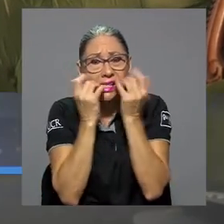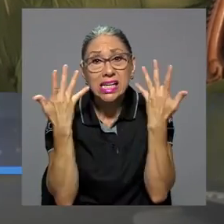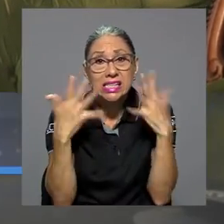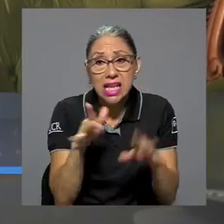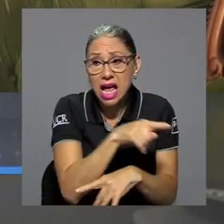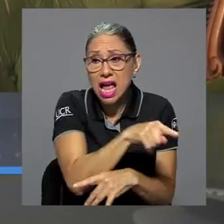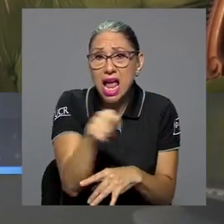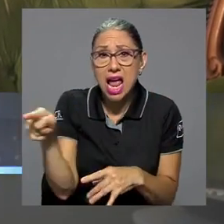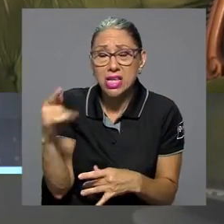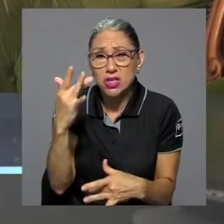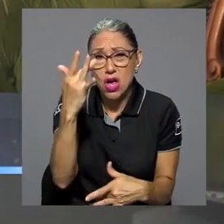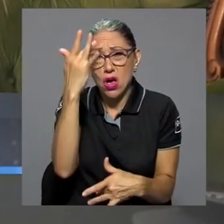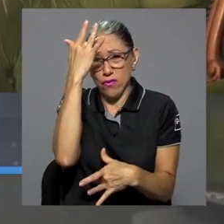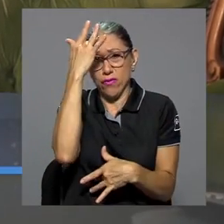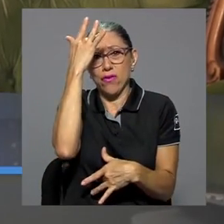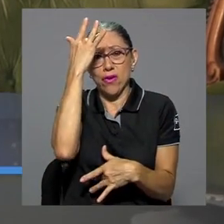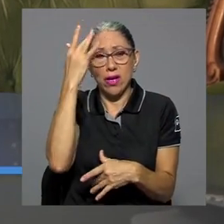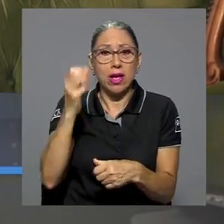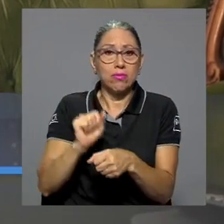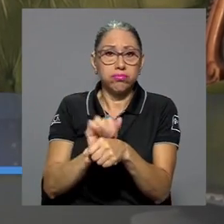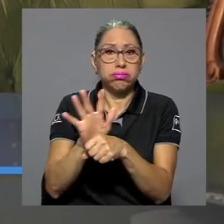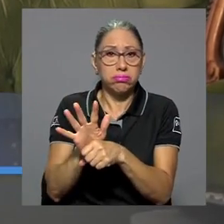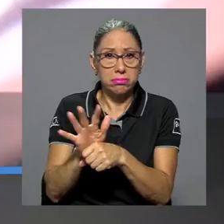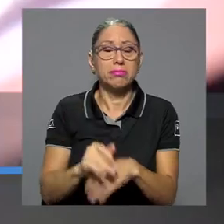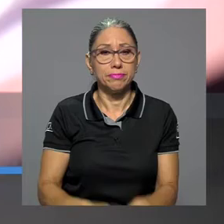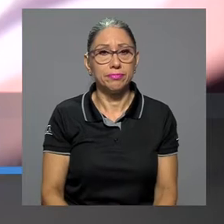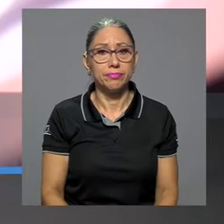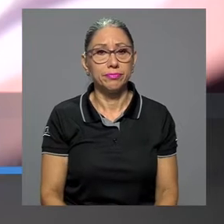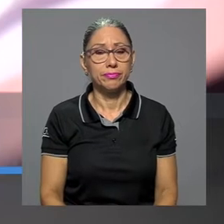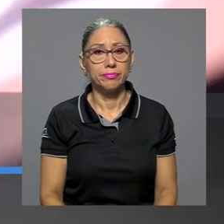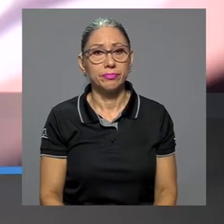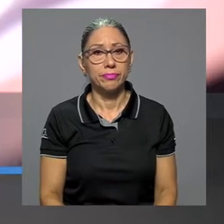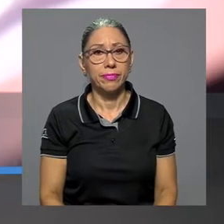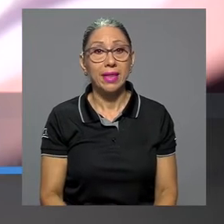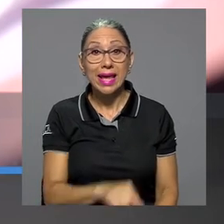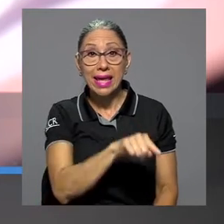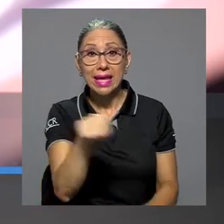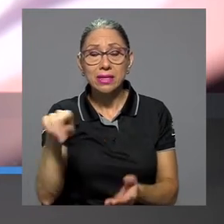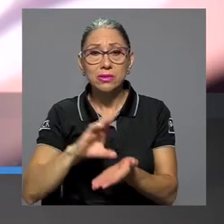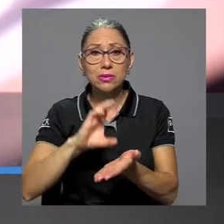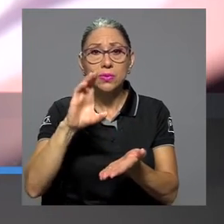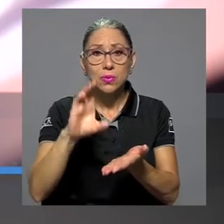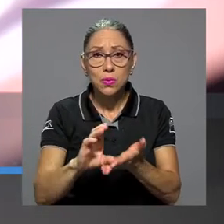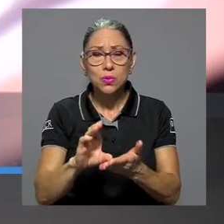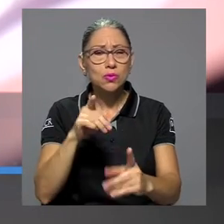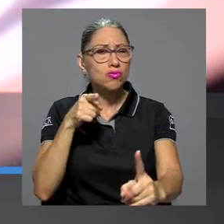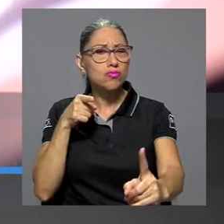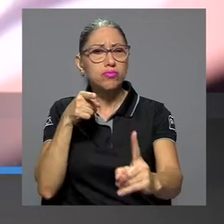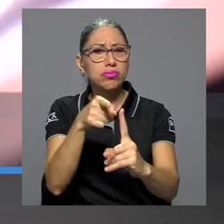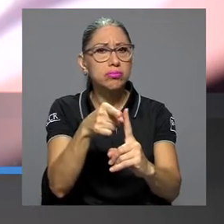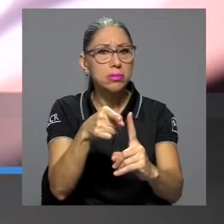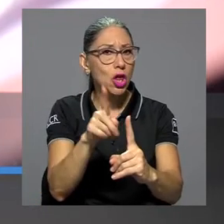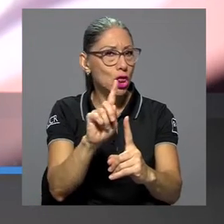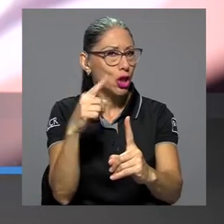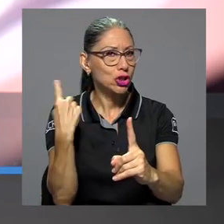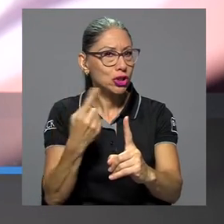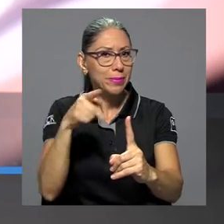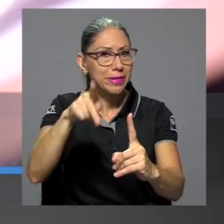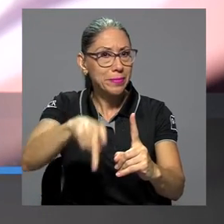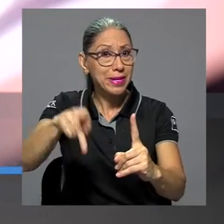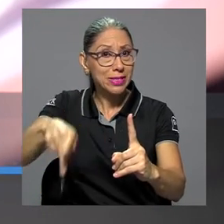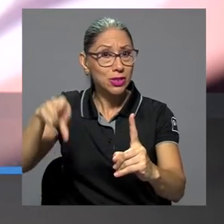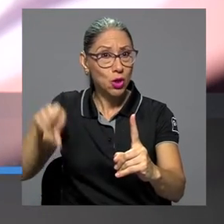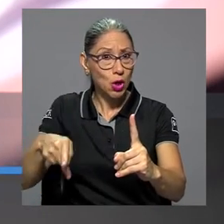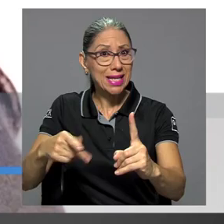tenido la infección del COVID. Estos cursos estarán dirigidos no solo a las personas que